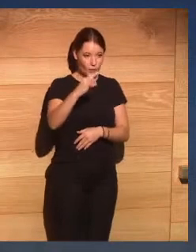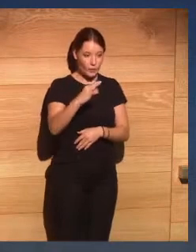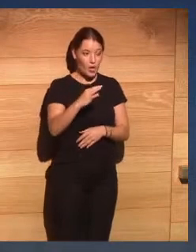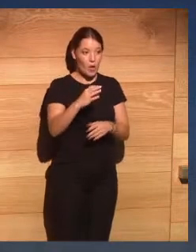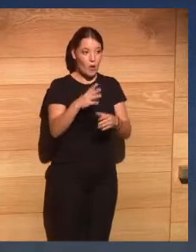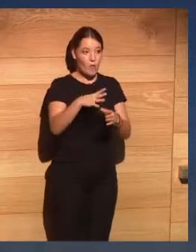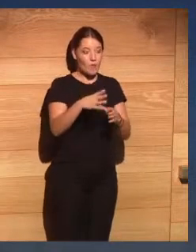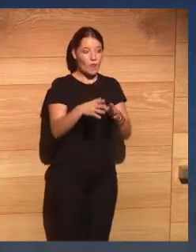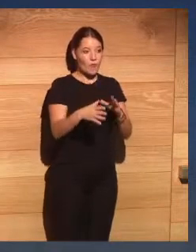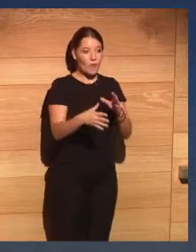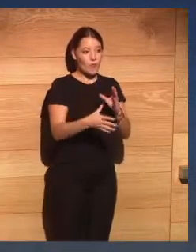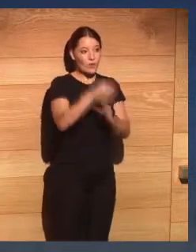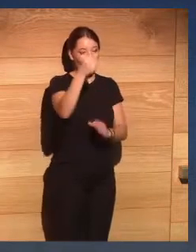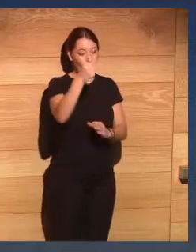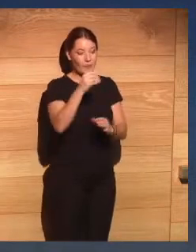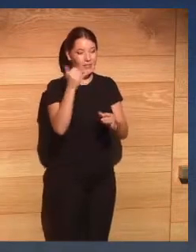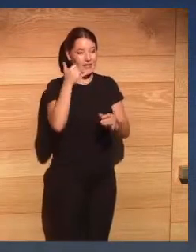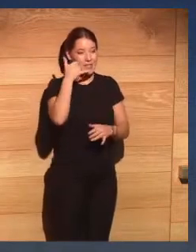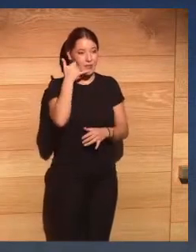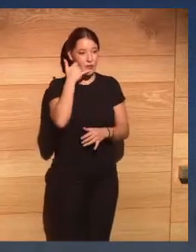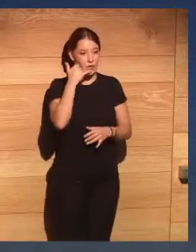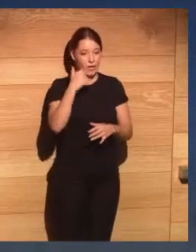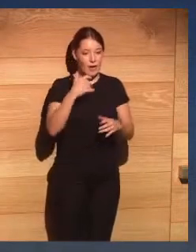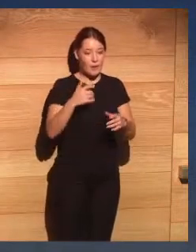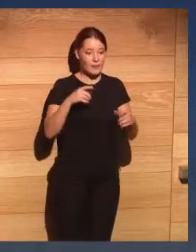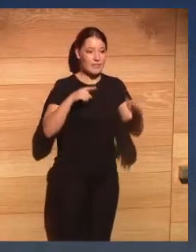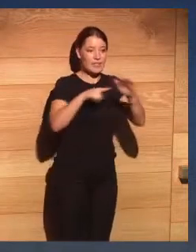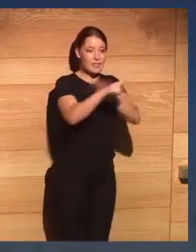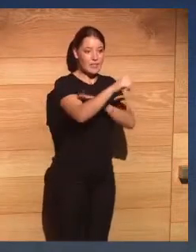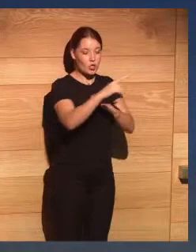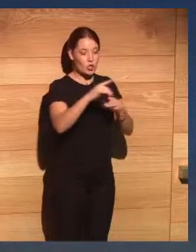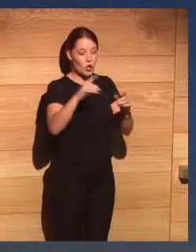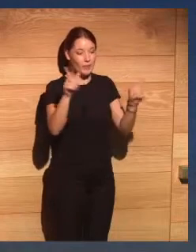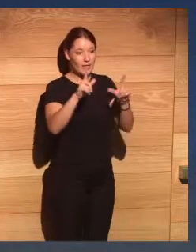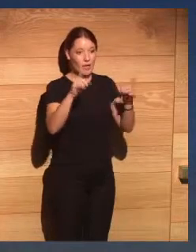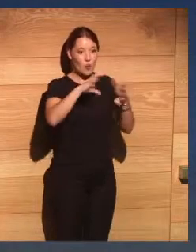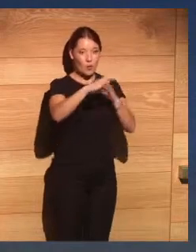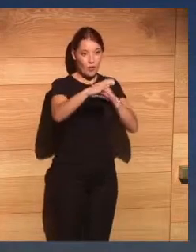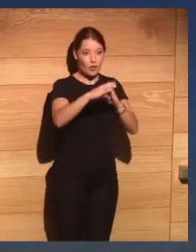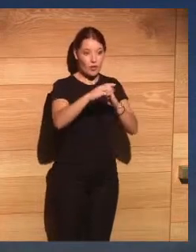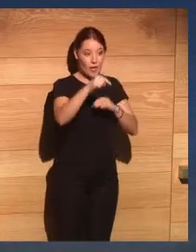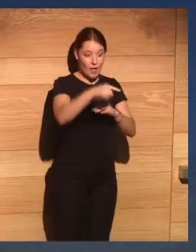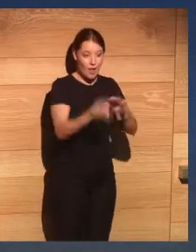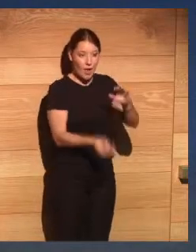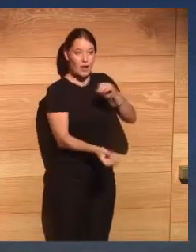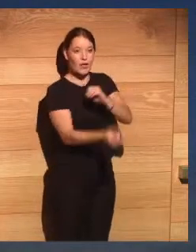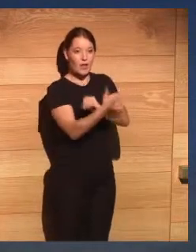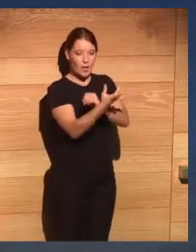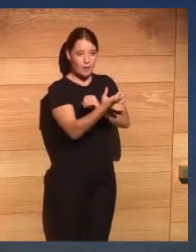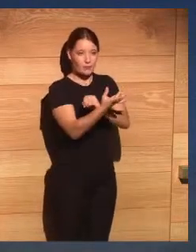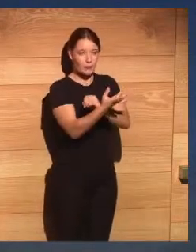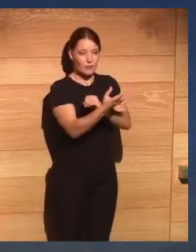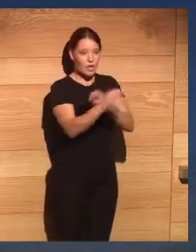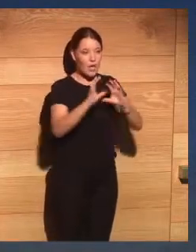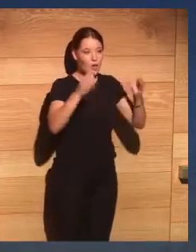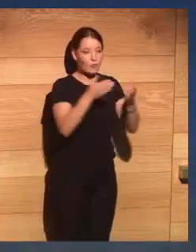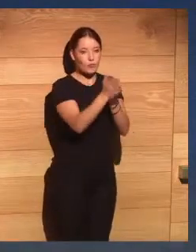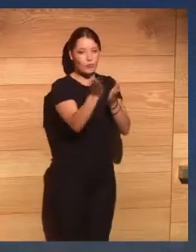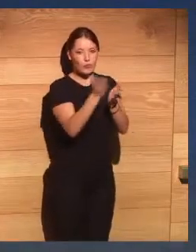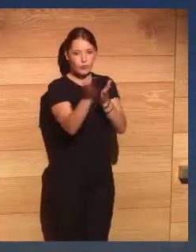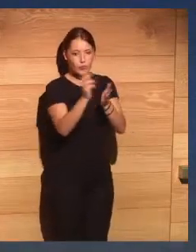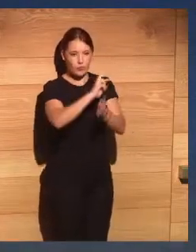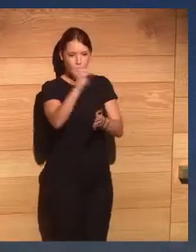para el desarrollo social de las comunicaciones crea unos equipos multidisciplinares donde comenzamos a ver las